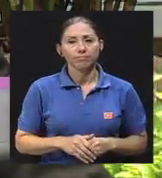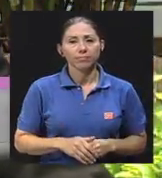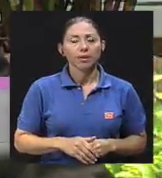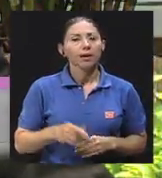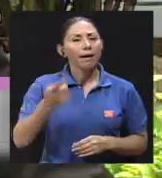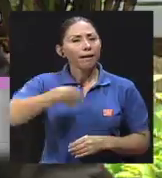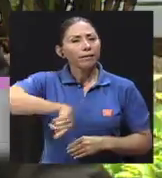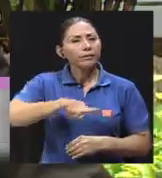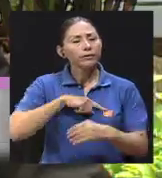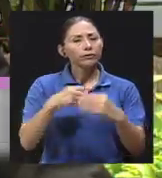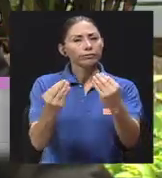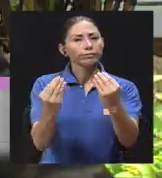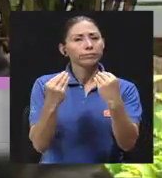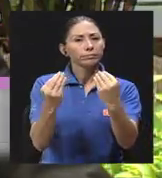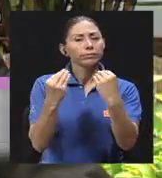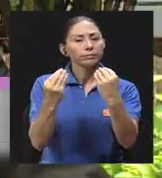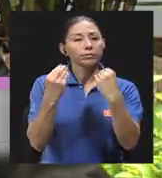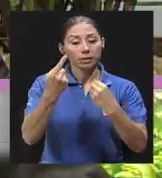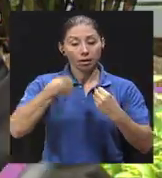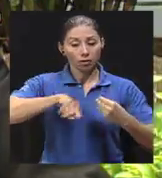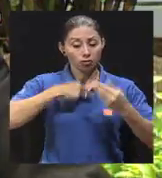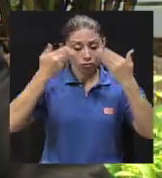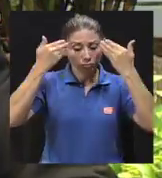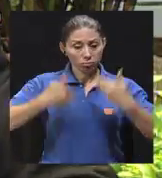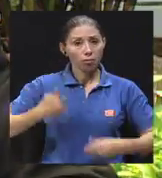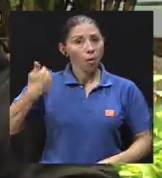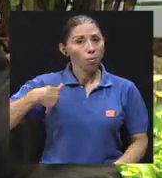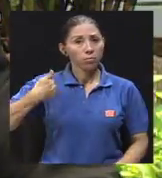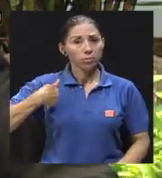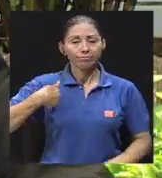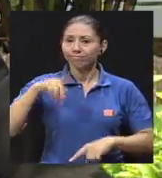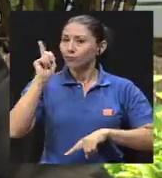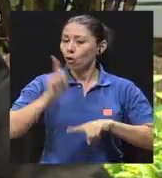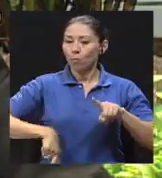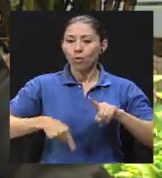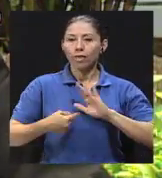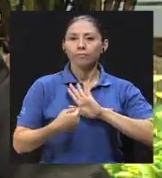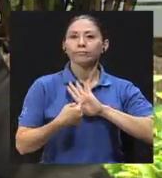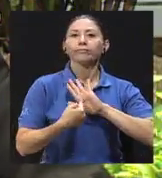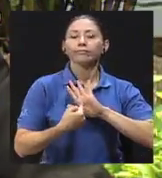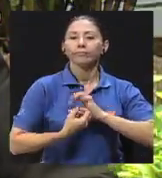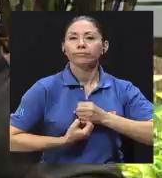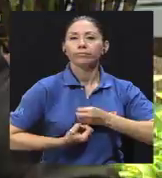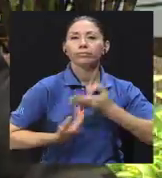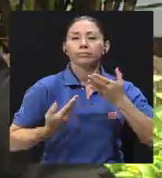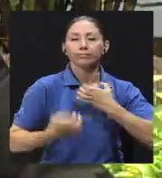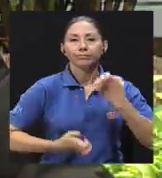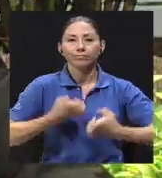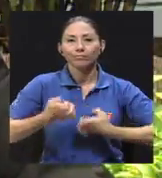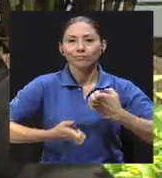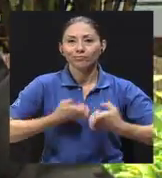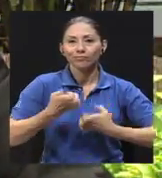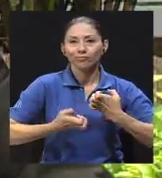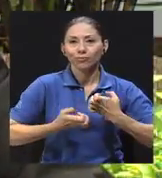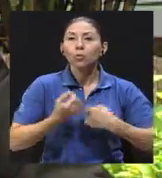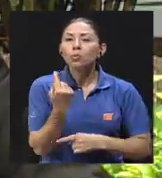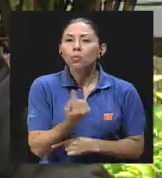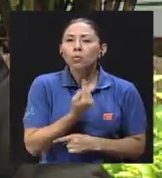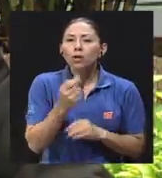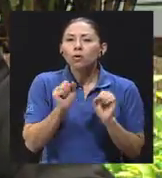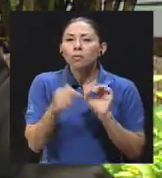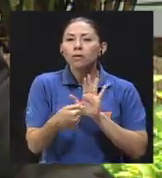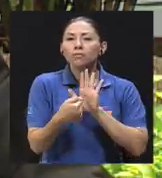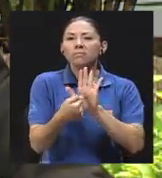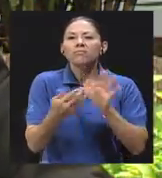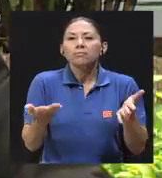A nosotros nos enseñaron que teníamos que ser hombres y no podíamos expresar ninguna emoción. La única emoción que nos dejaban